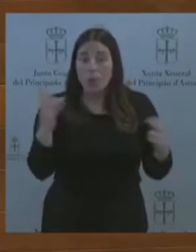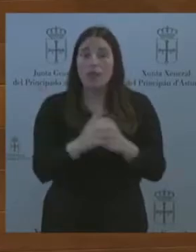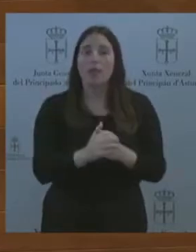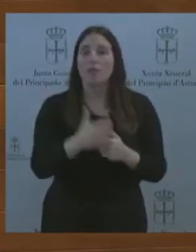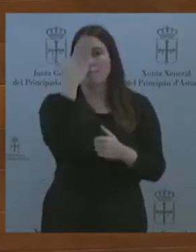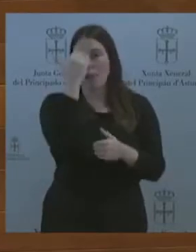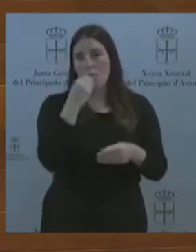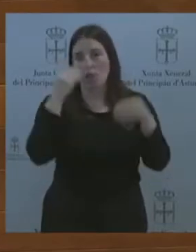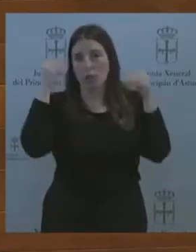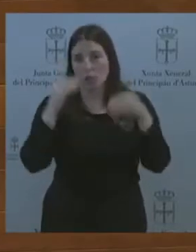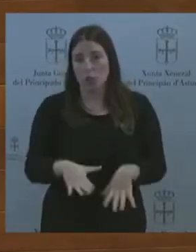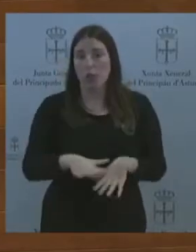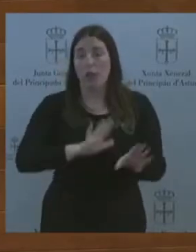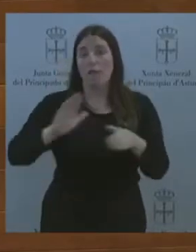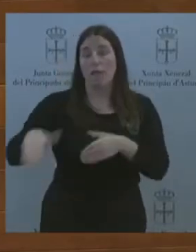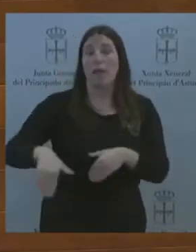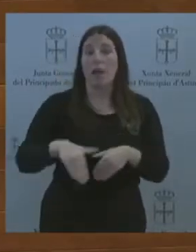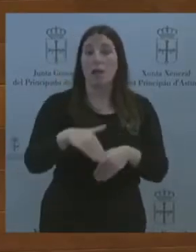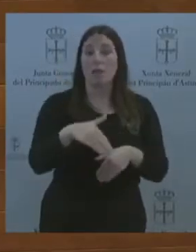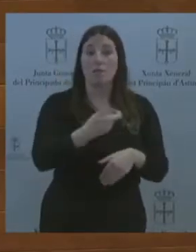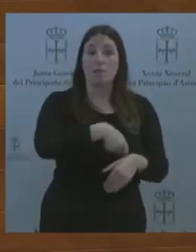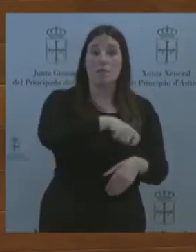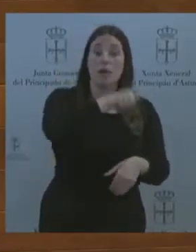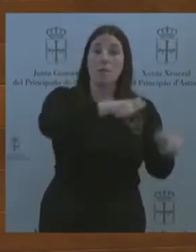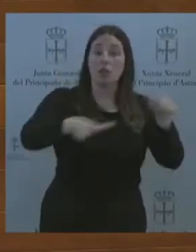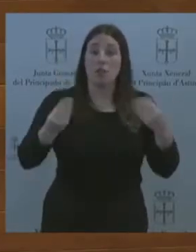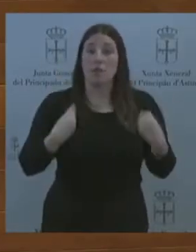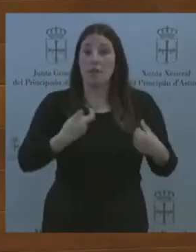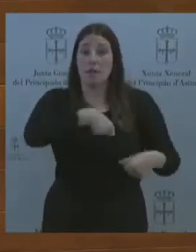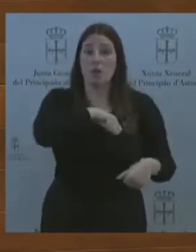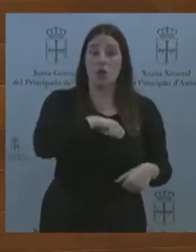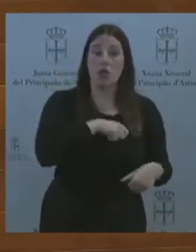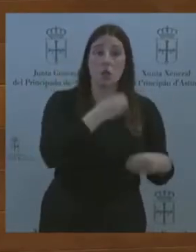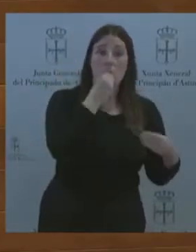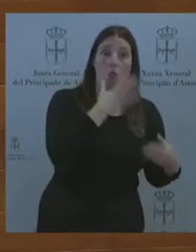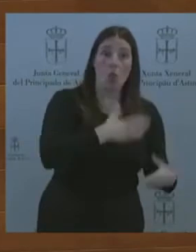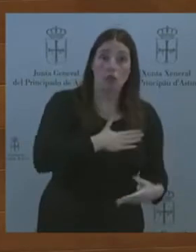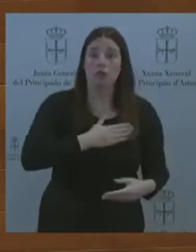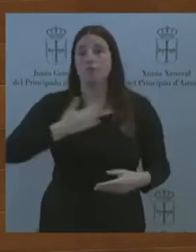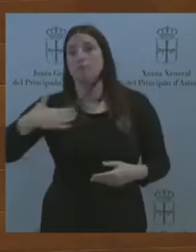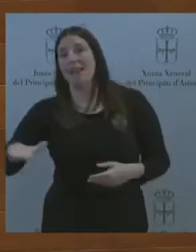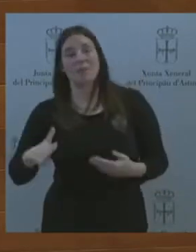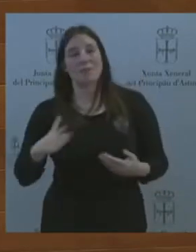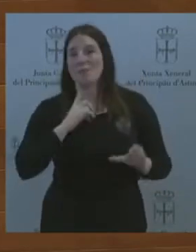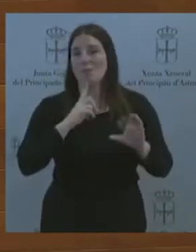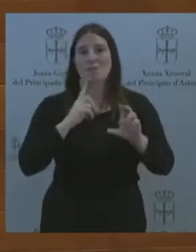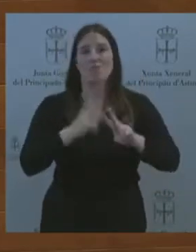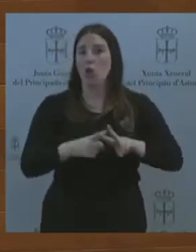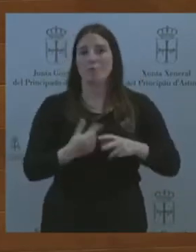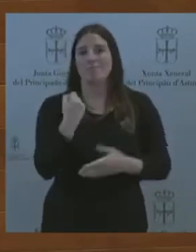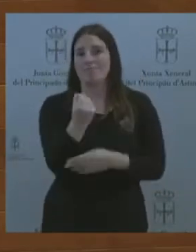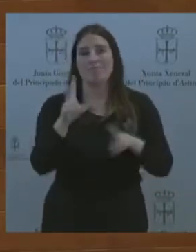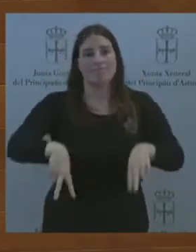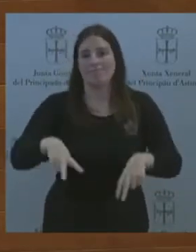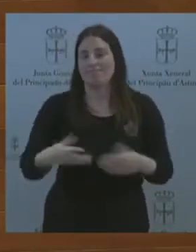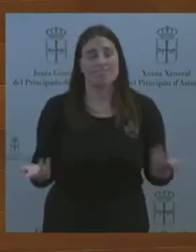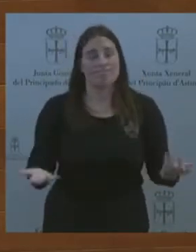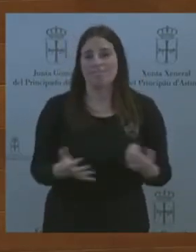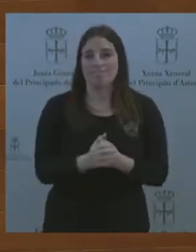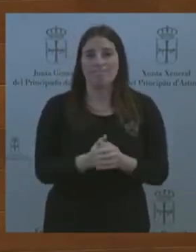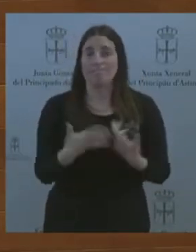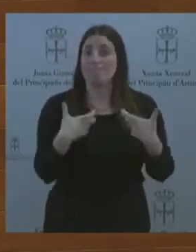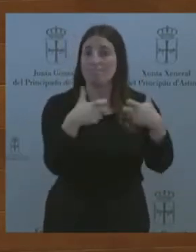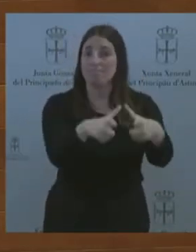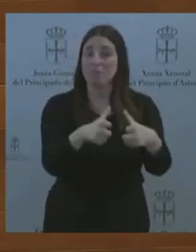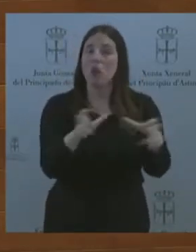buenos y malos, nunca encontrará a Vox, el tratamiento de inferioridad y colectivización que su grupo, junto con el izquierdismo progre,